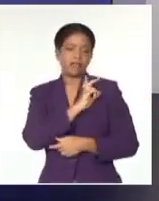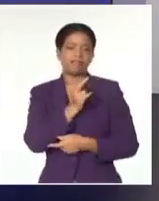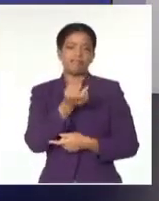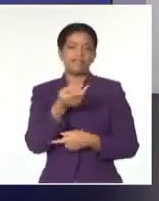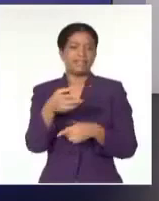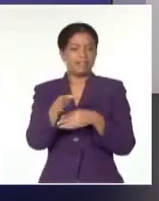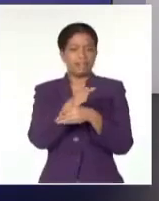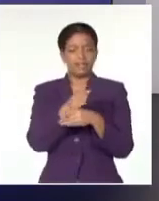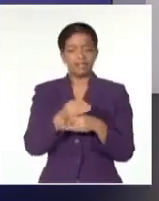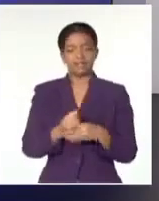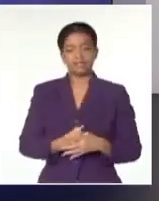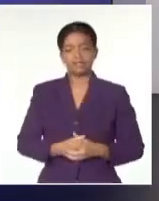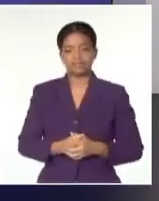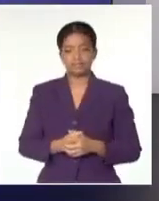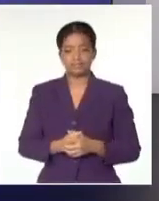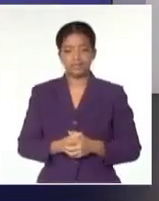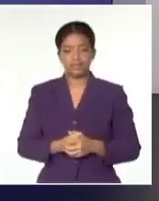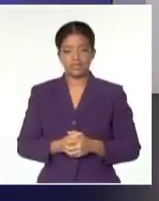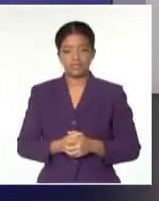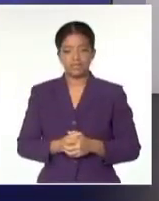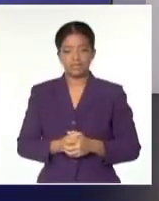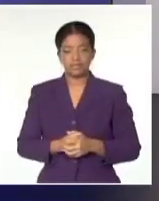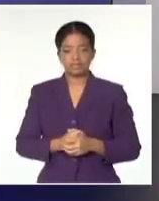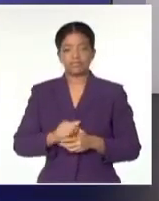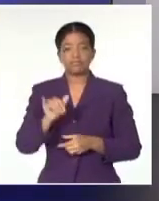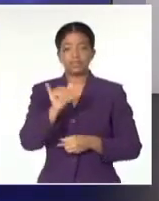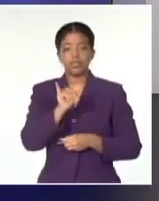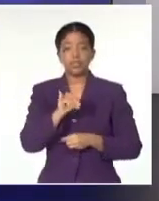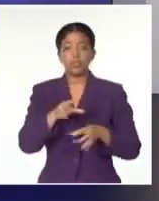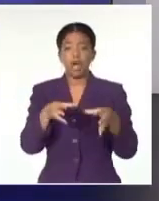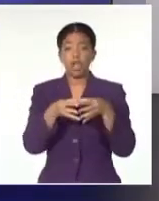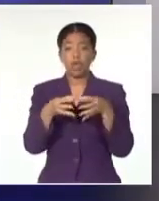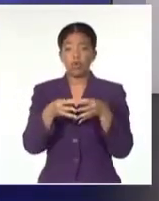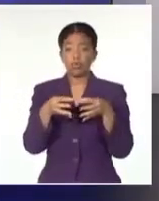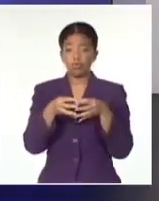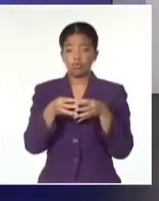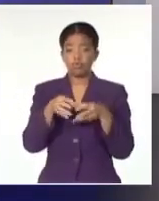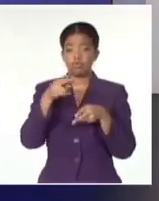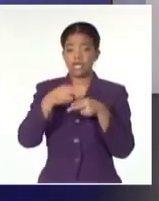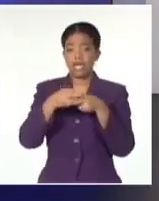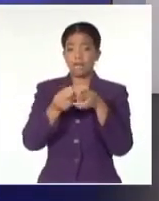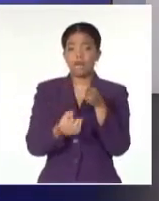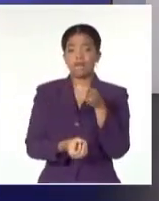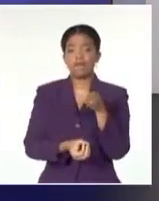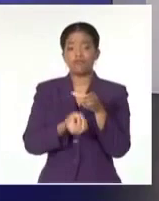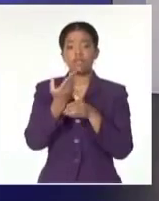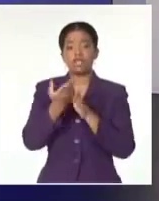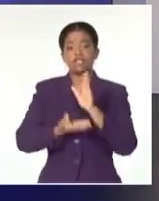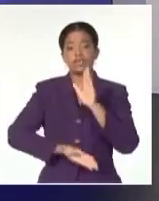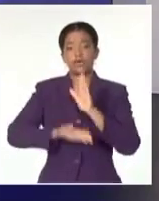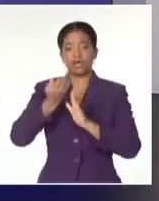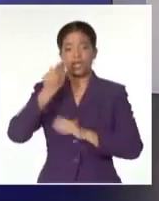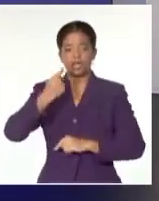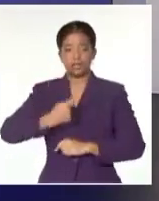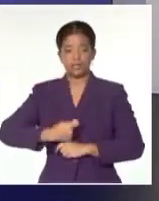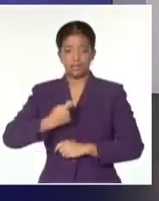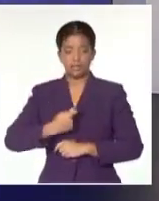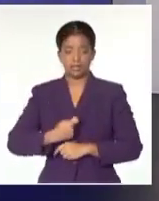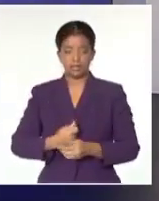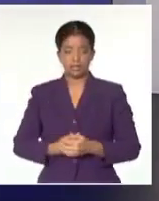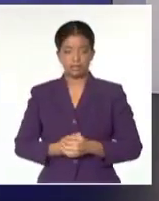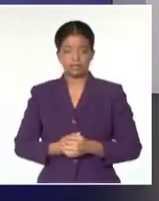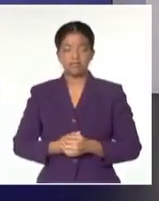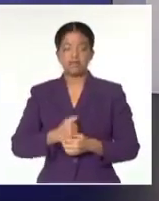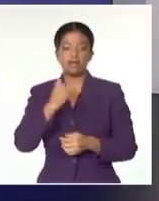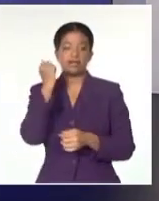y se ha servido también de la agrupación anticubana que denominaron Fundación de Rescate Jurídico. Sigamos haciendo